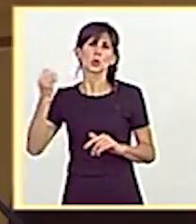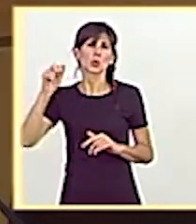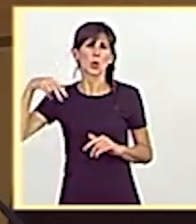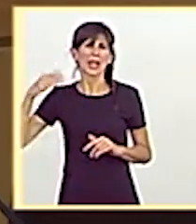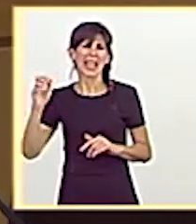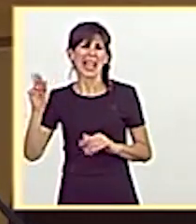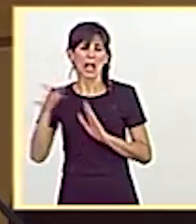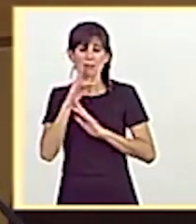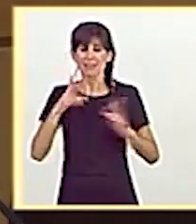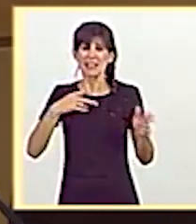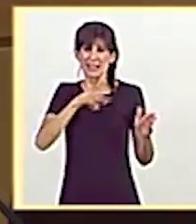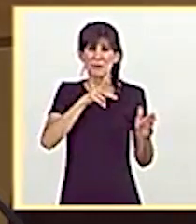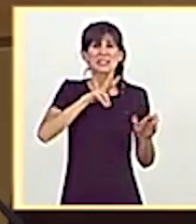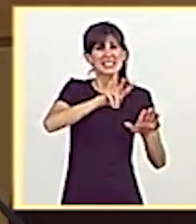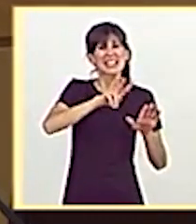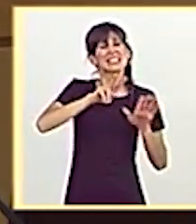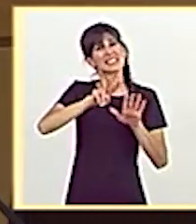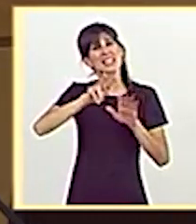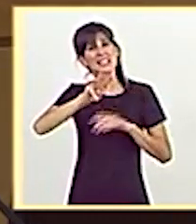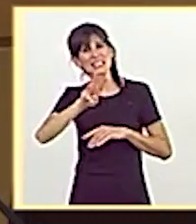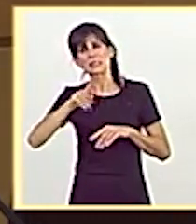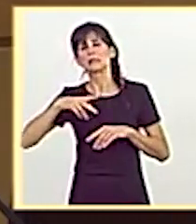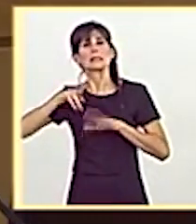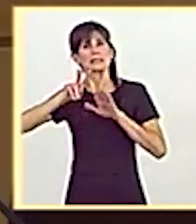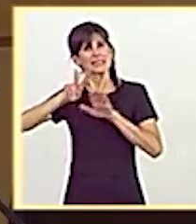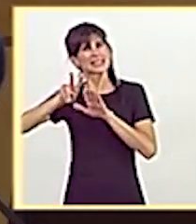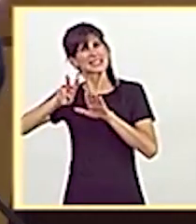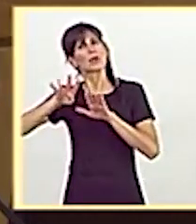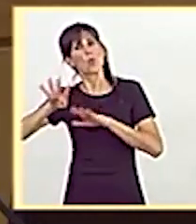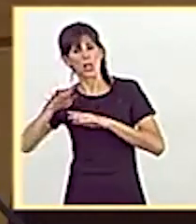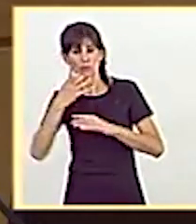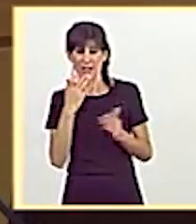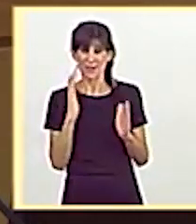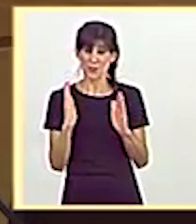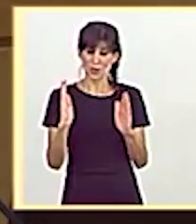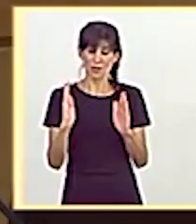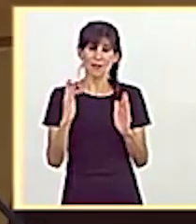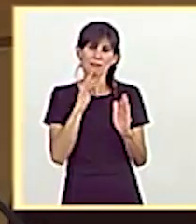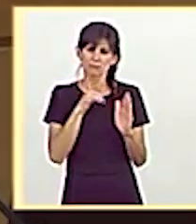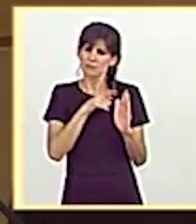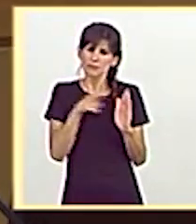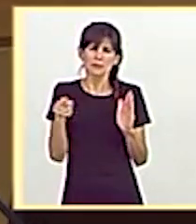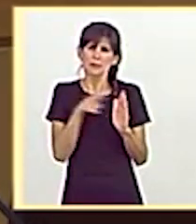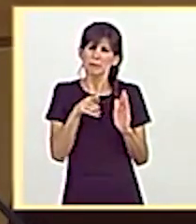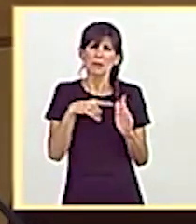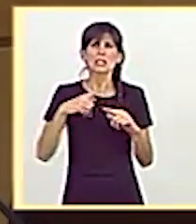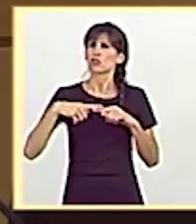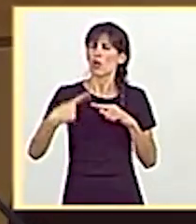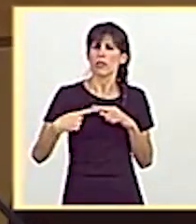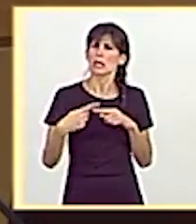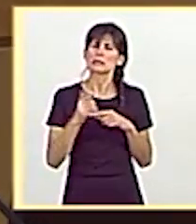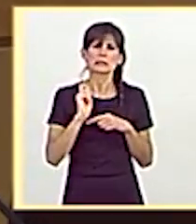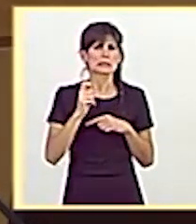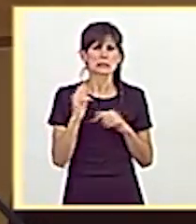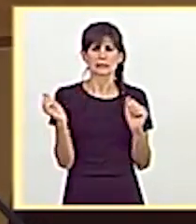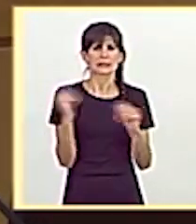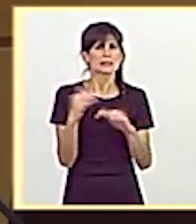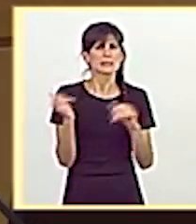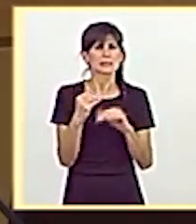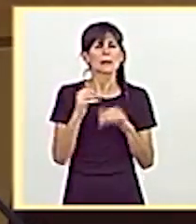773 y 774 de La Junquera, por ejemplo, la intensidad media diaria es de 21